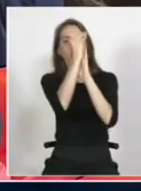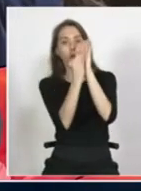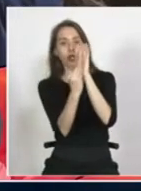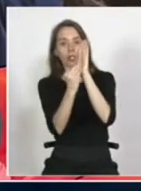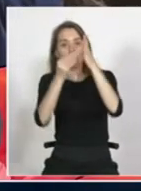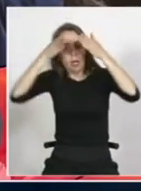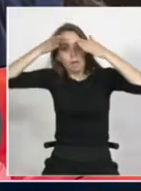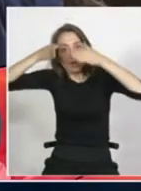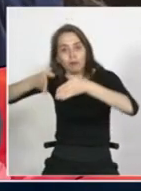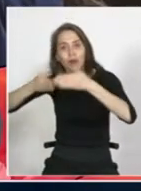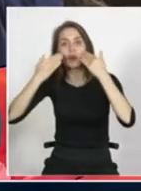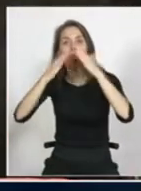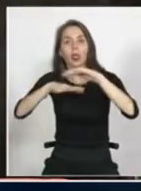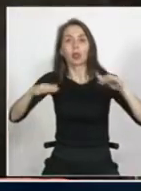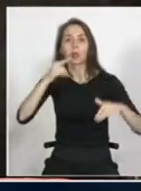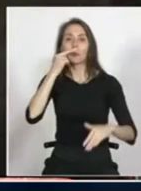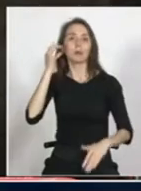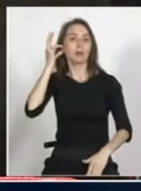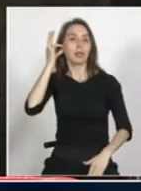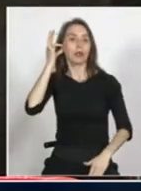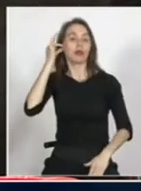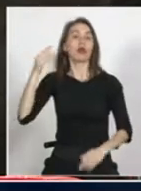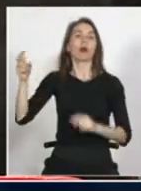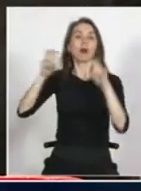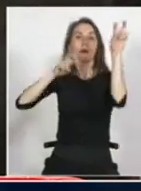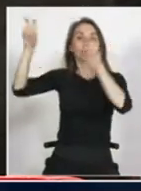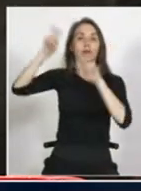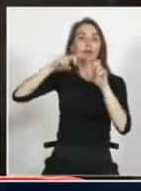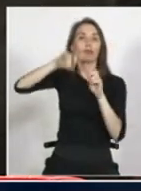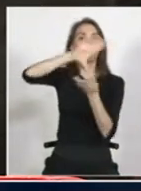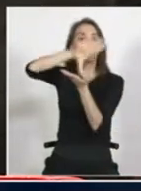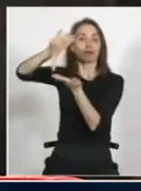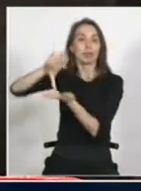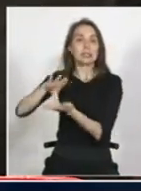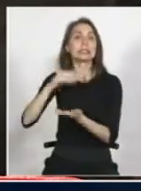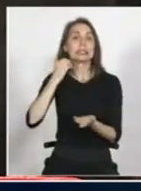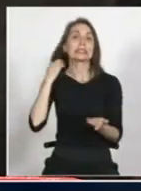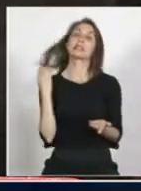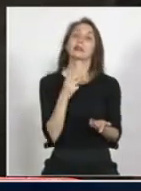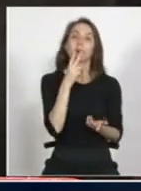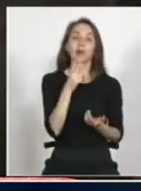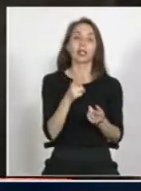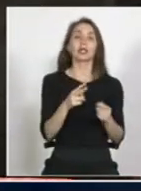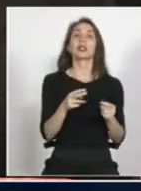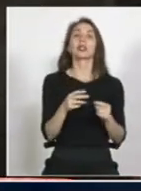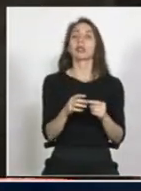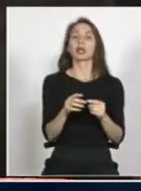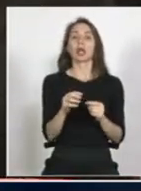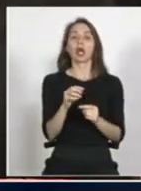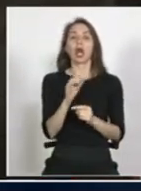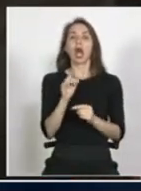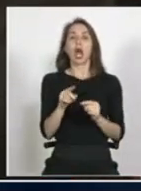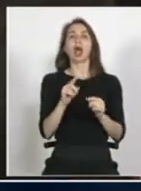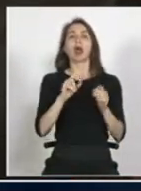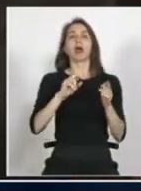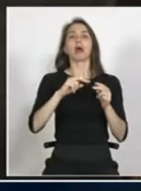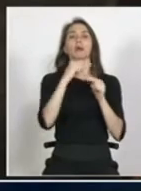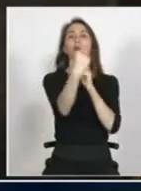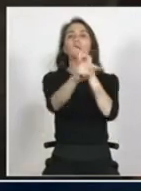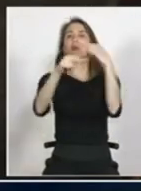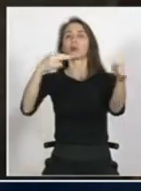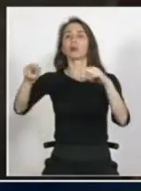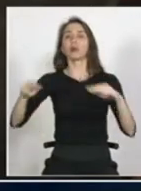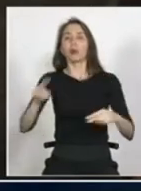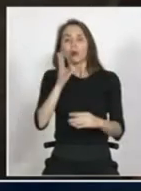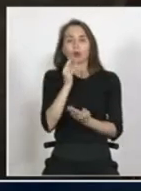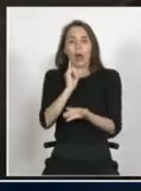niños migrantes? Desde mi visión, esta es mi opinión personal, yo creo que eso es lo que pasa, que queda como que no hay un organismo que se haga cargo desde una